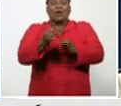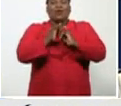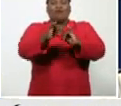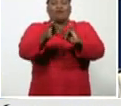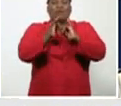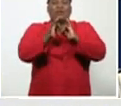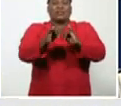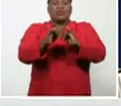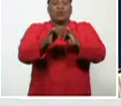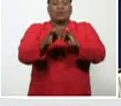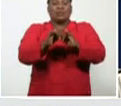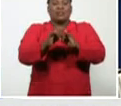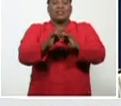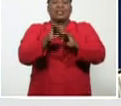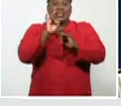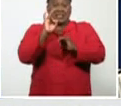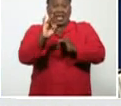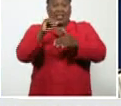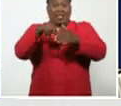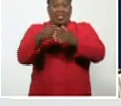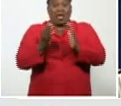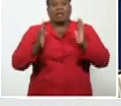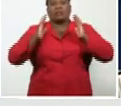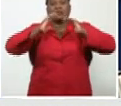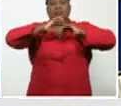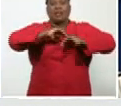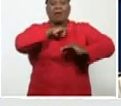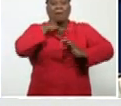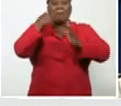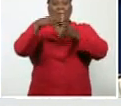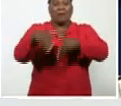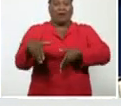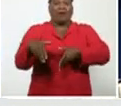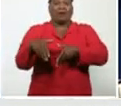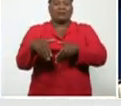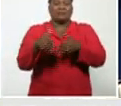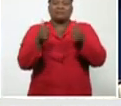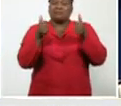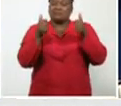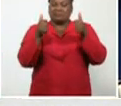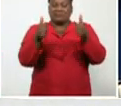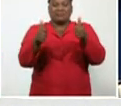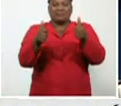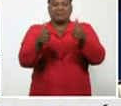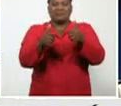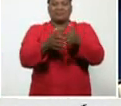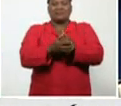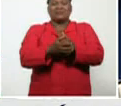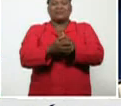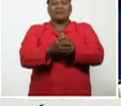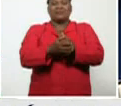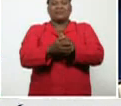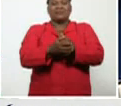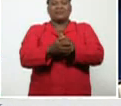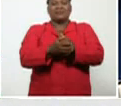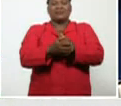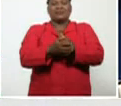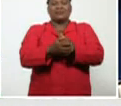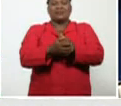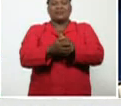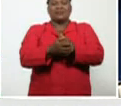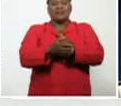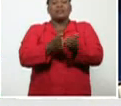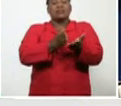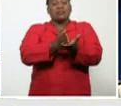día más sin reportar fallecidos en nuestro país y de esta forma se